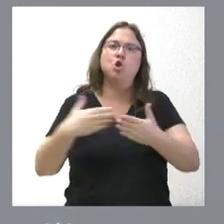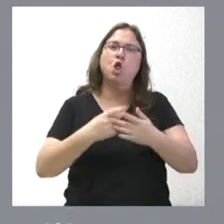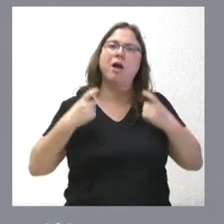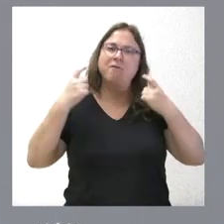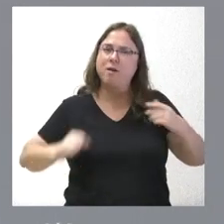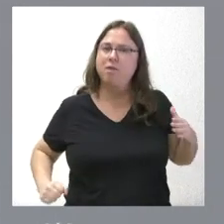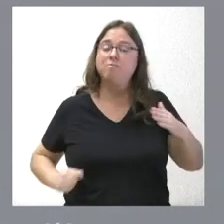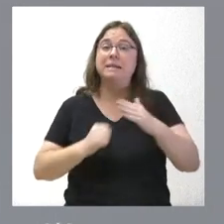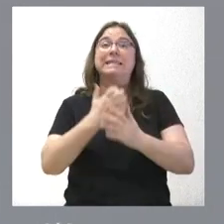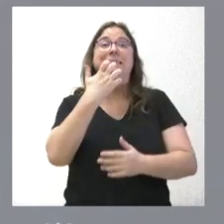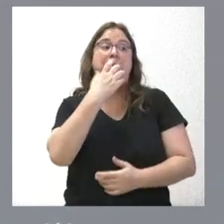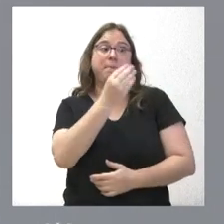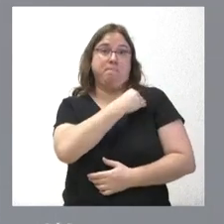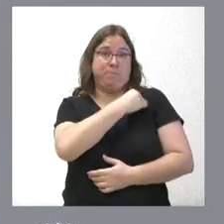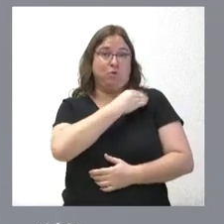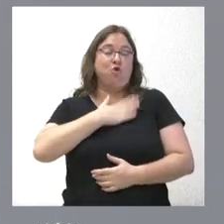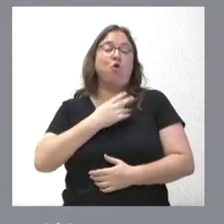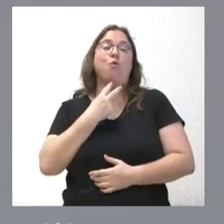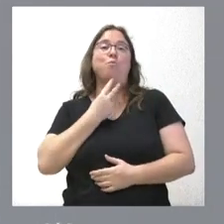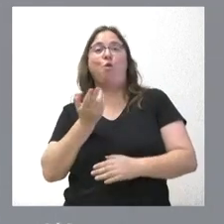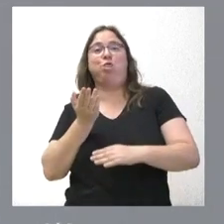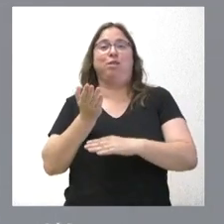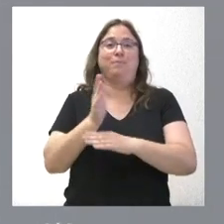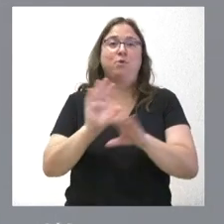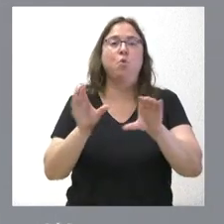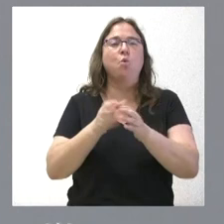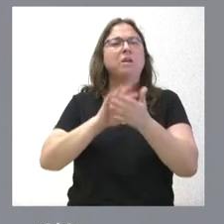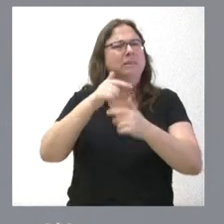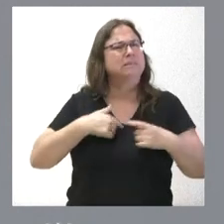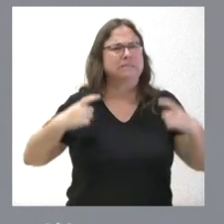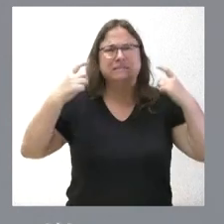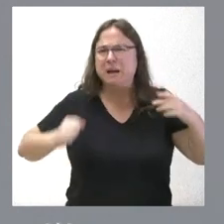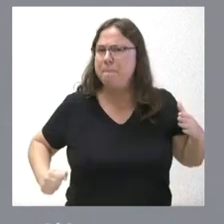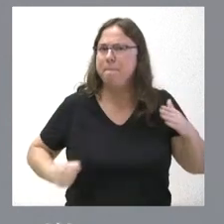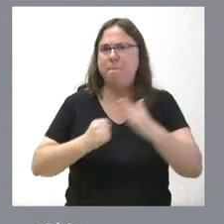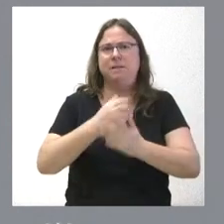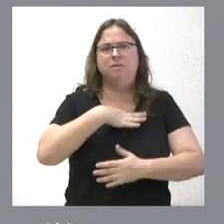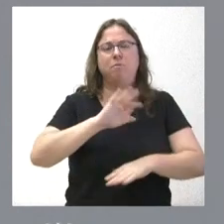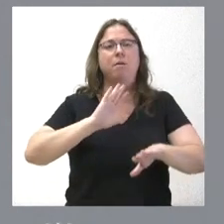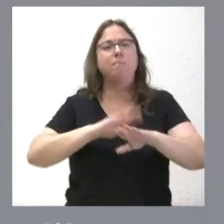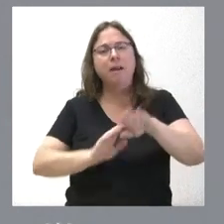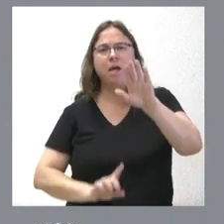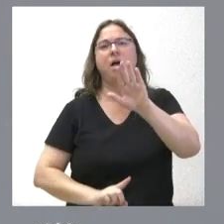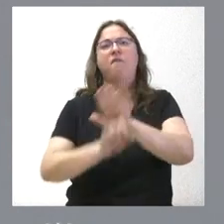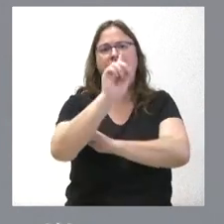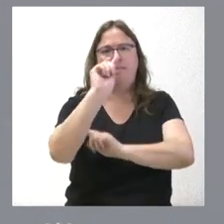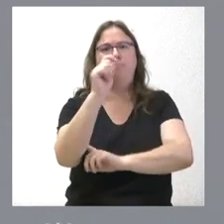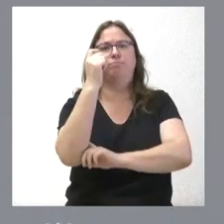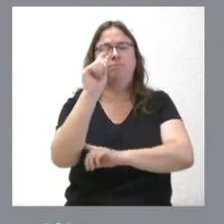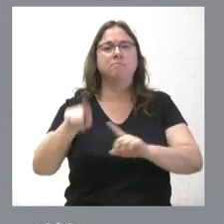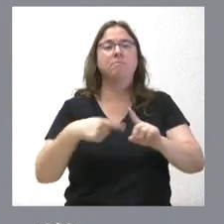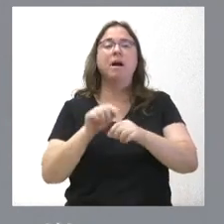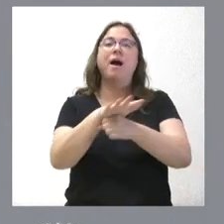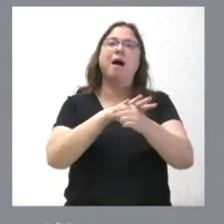si me preguntan a mí, en nombre de la Junta de Castilla y les puedo asegurar que nosotros vamos a poner todo lo que seamos capaces para que se produzcan avances en el ámbito